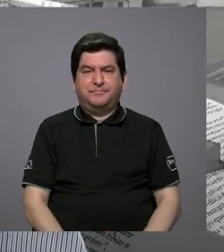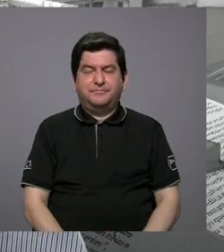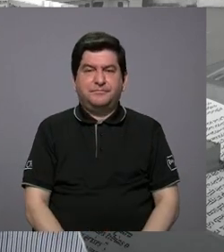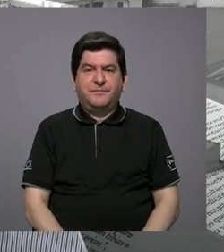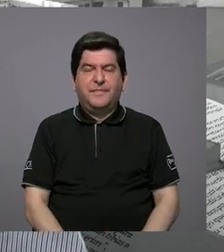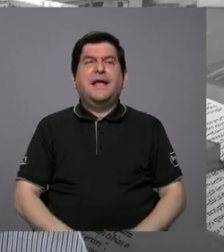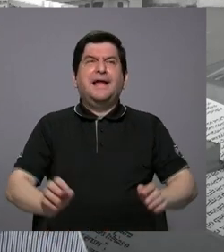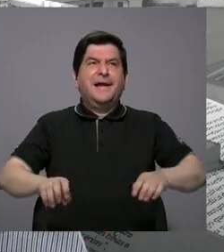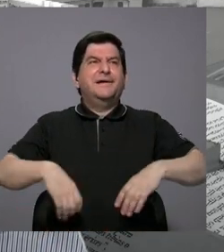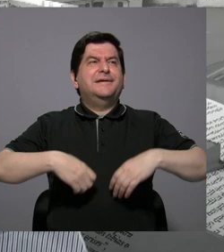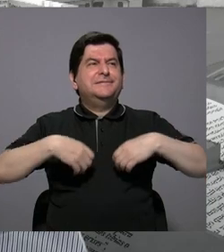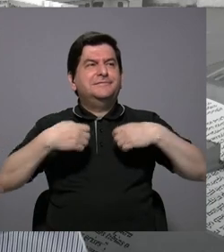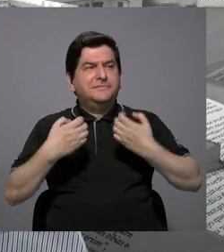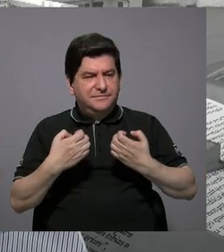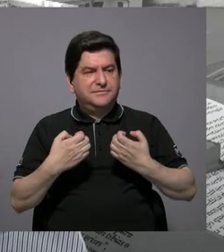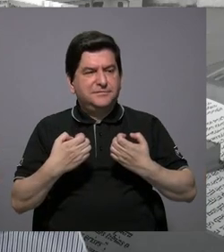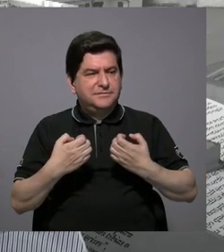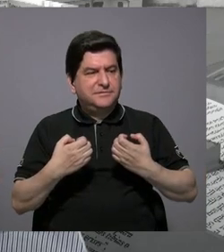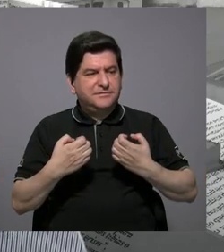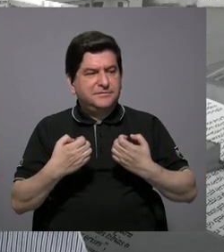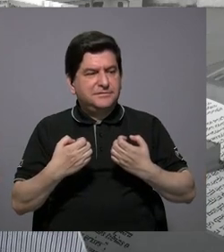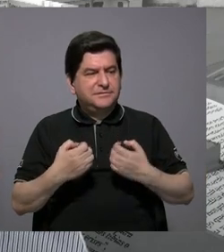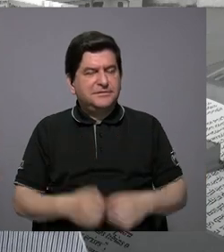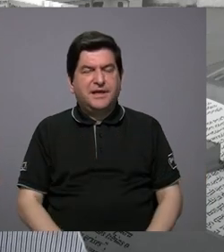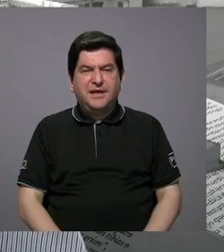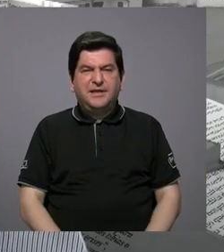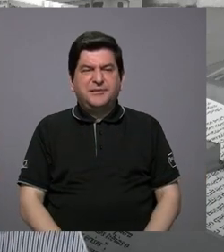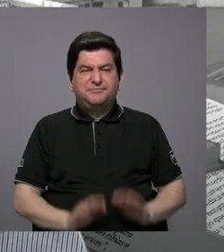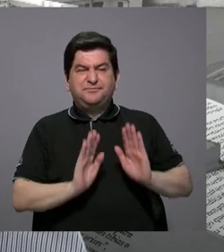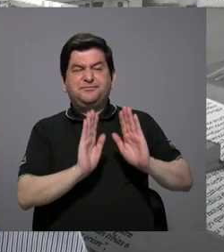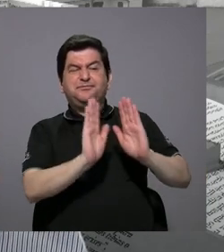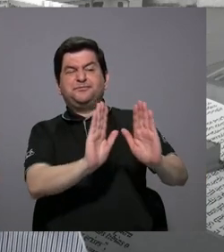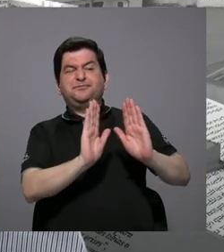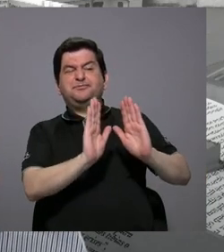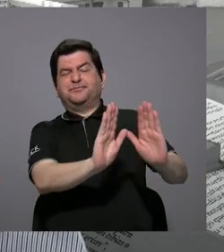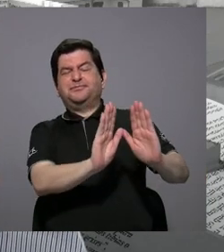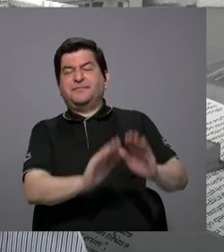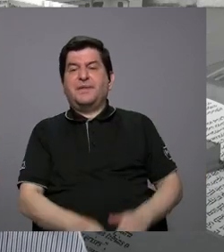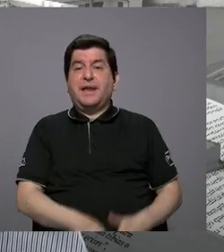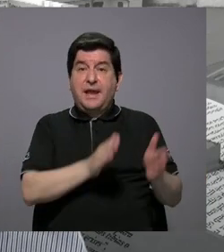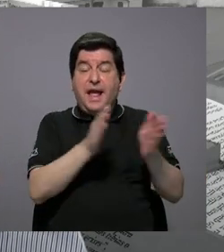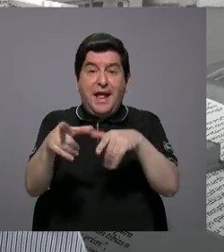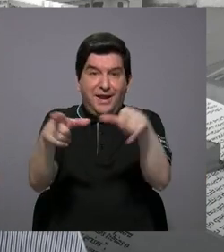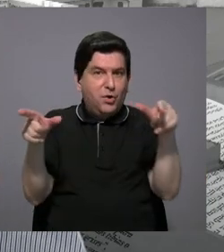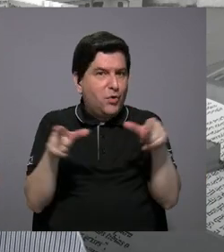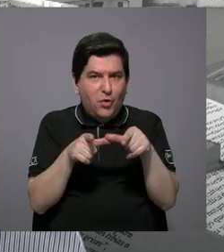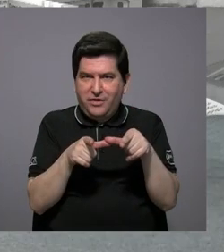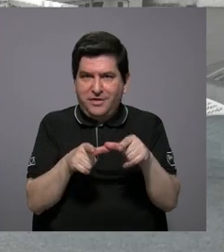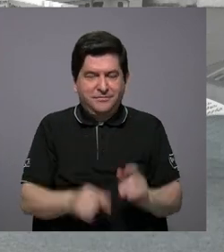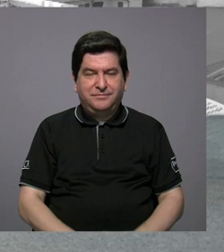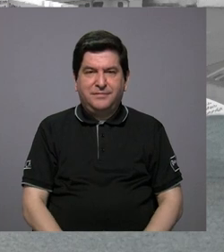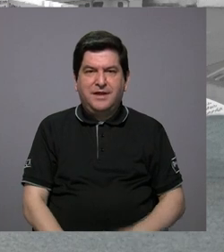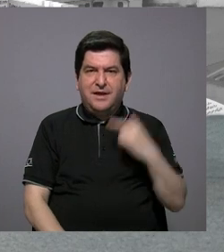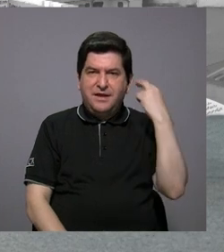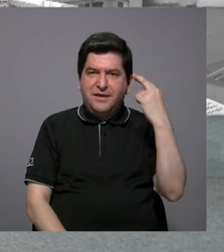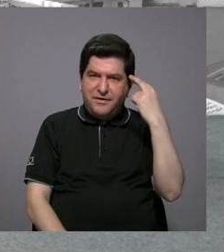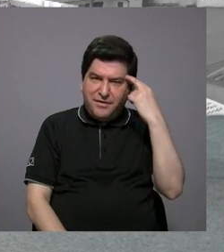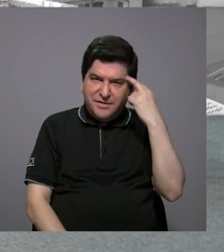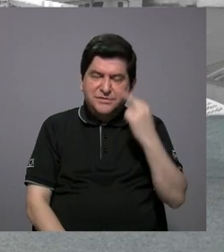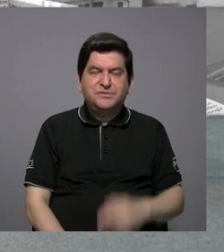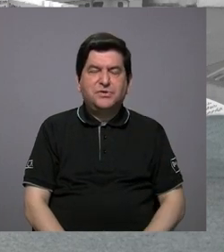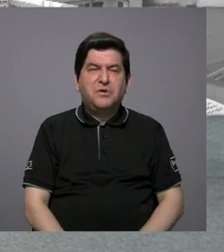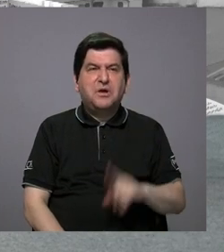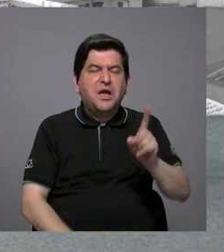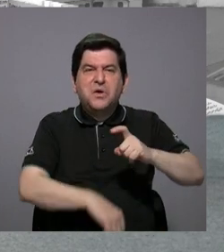habido un desprecio permanente hacia el ordenamiento territorial, por una época se